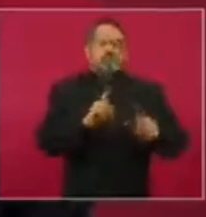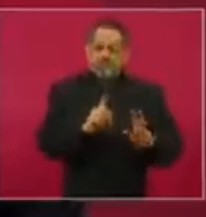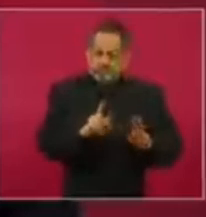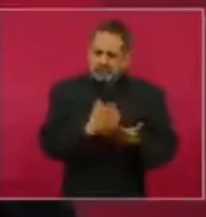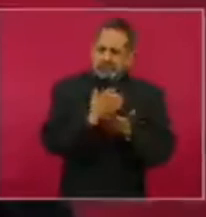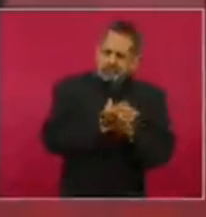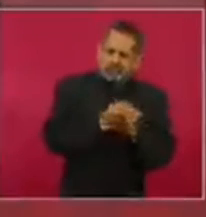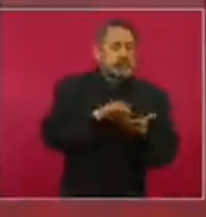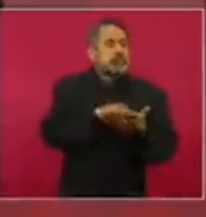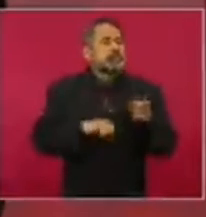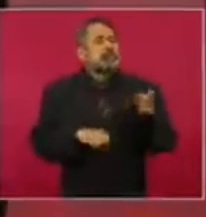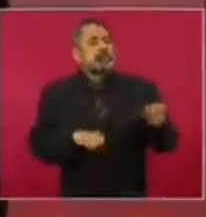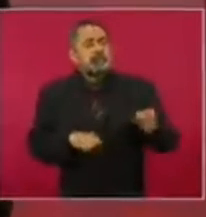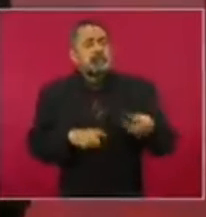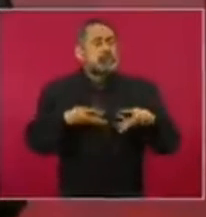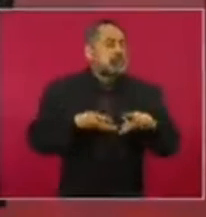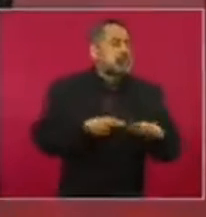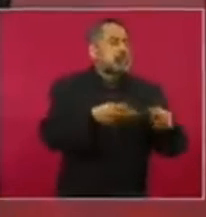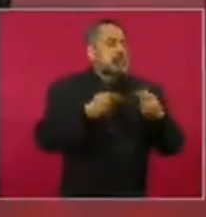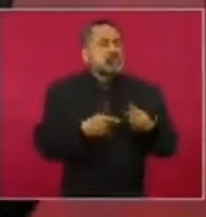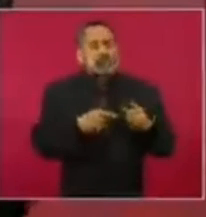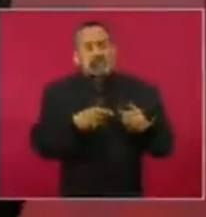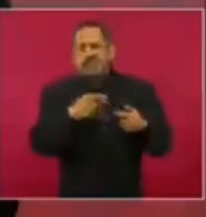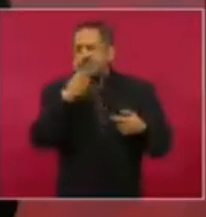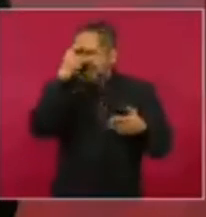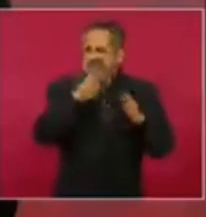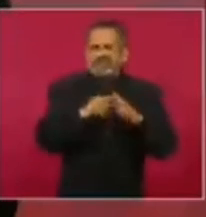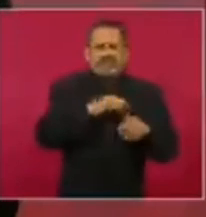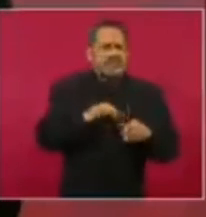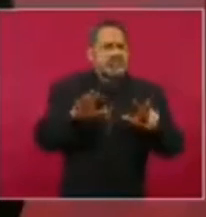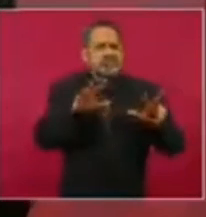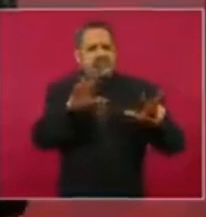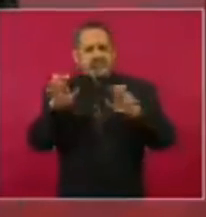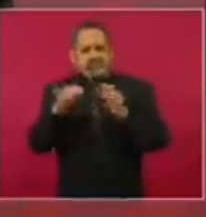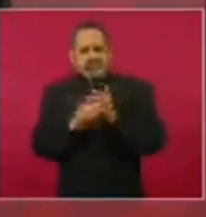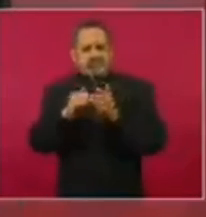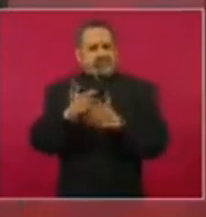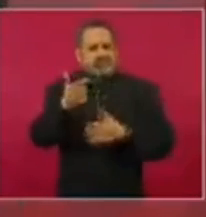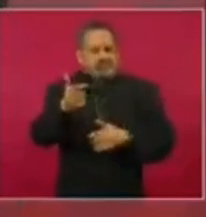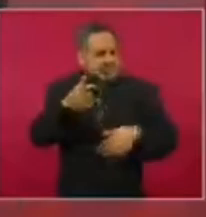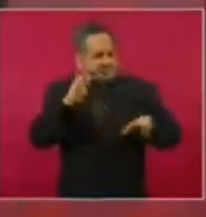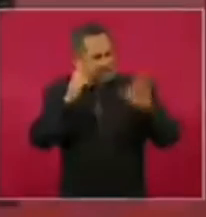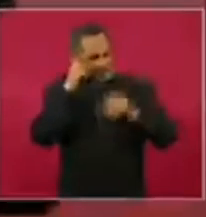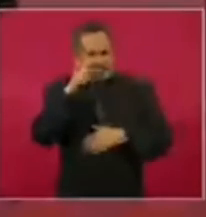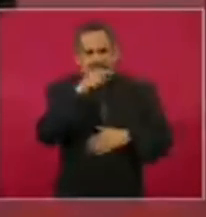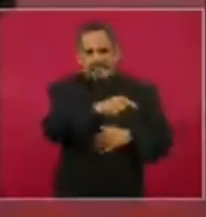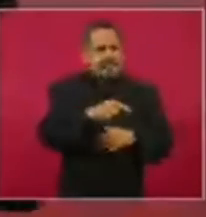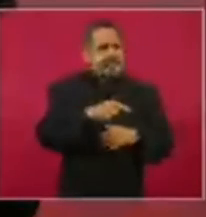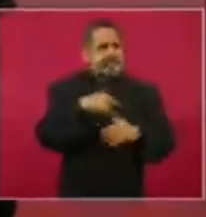parte del gasto que ellos tenían programado? Ahí creo que son 800 millones de pesos para